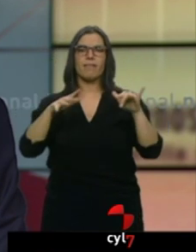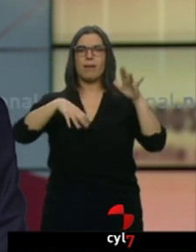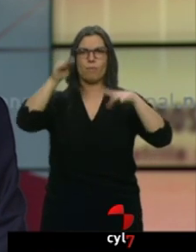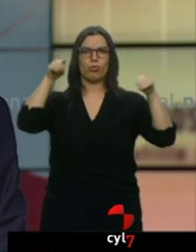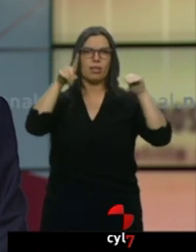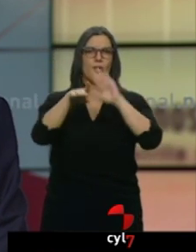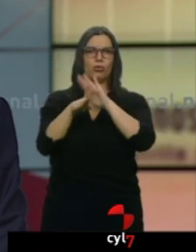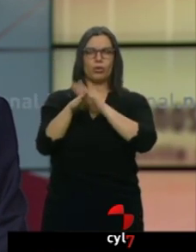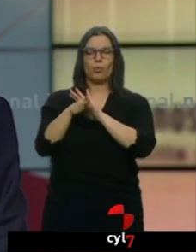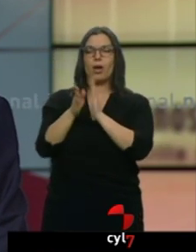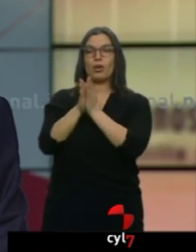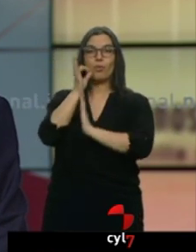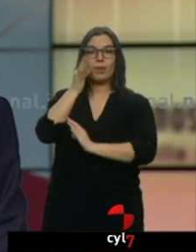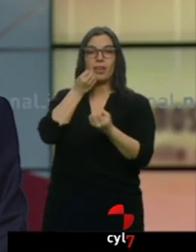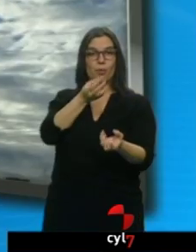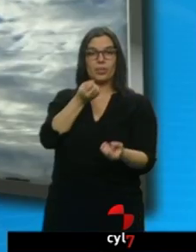López de Val. Buenos días, Cristina.